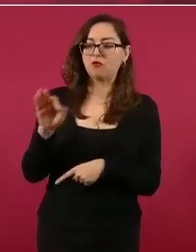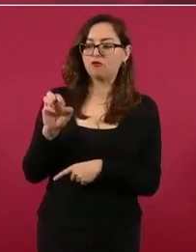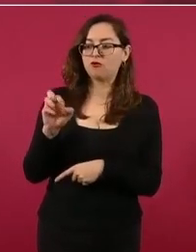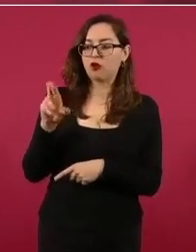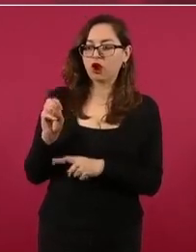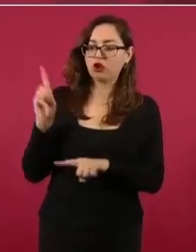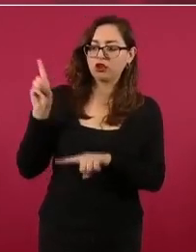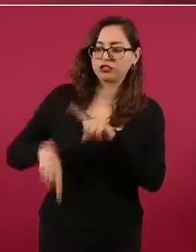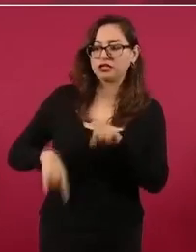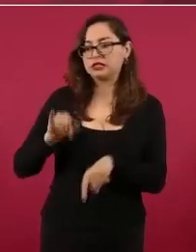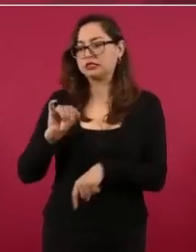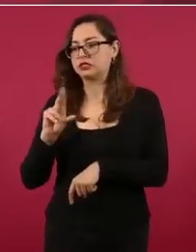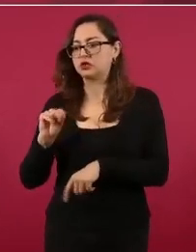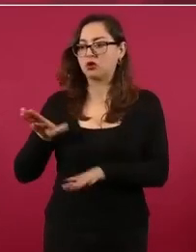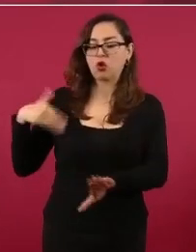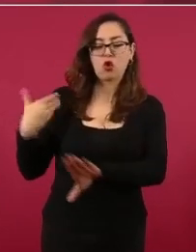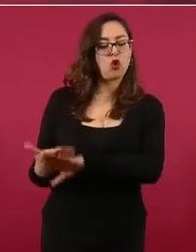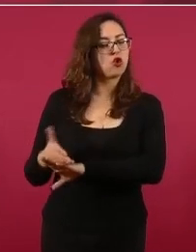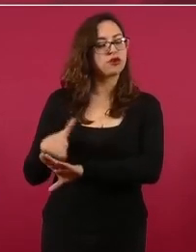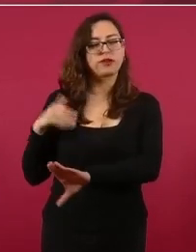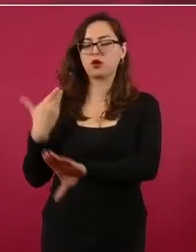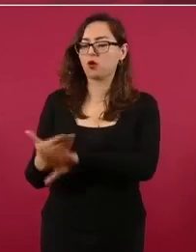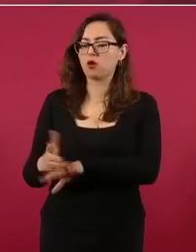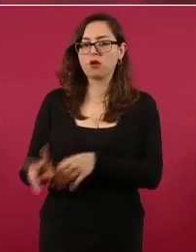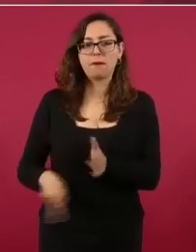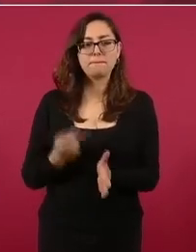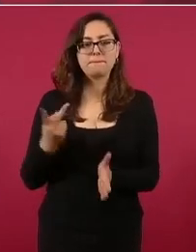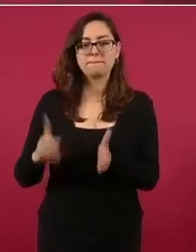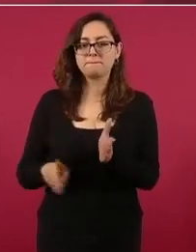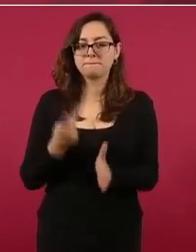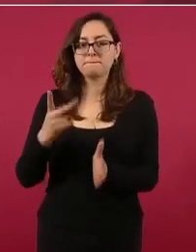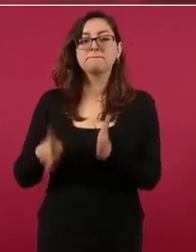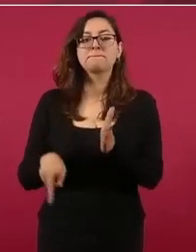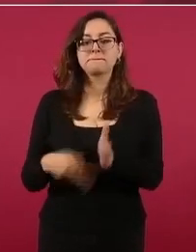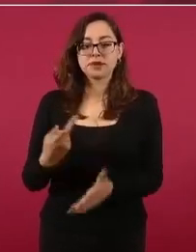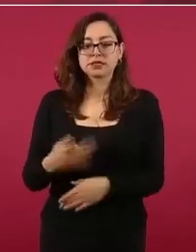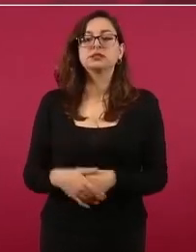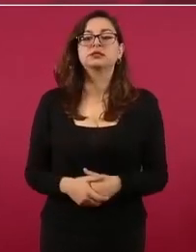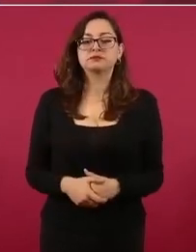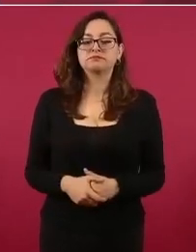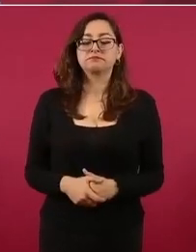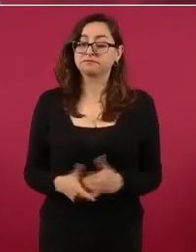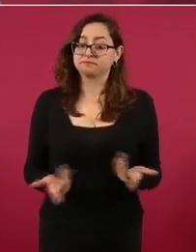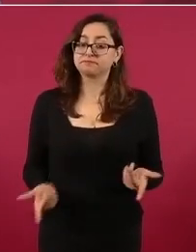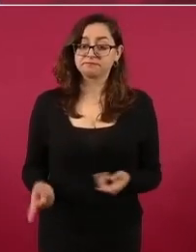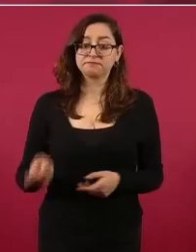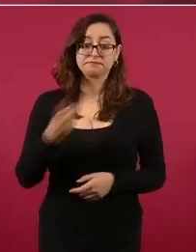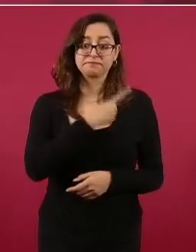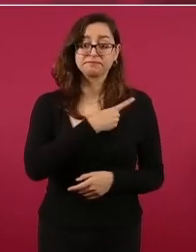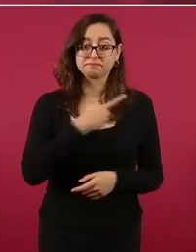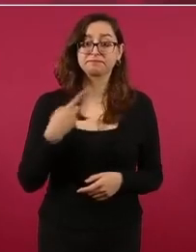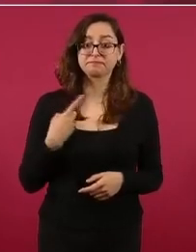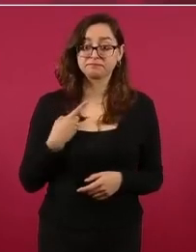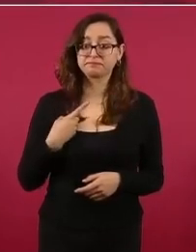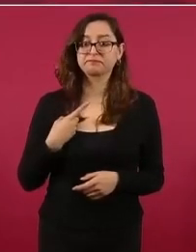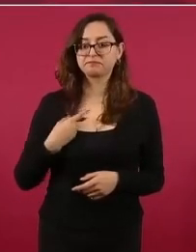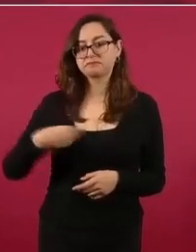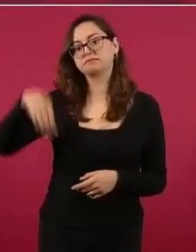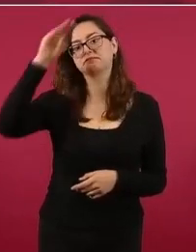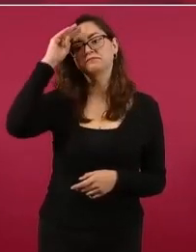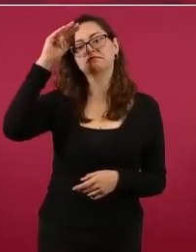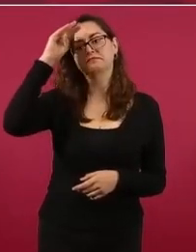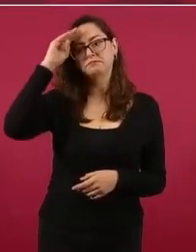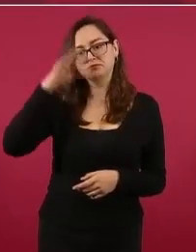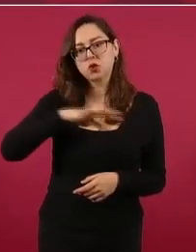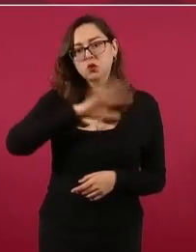Entonces, ya lleva tiempo esto. Entonces, ahí hay que buscar que se